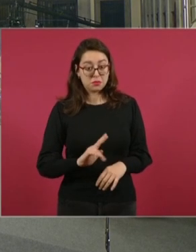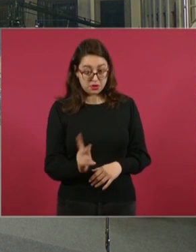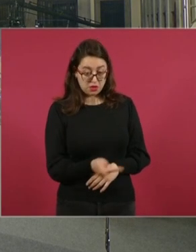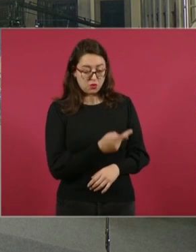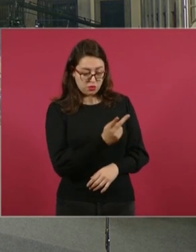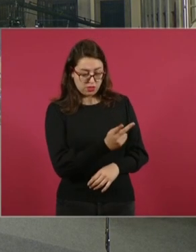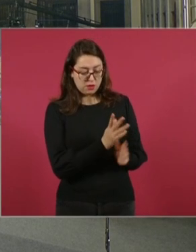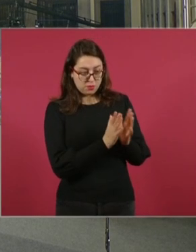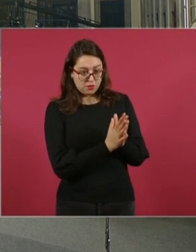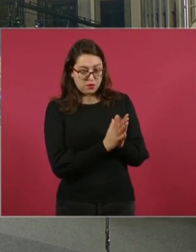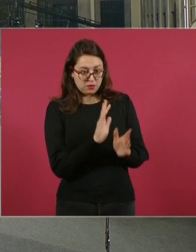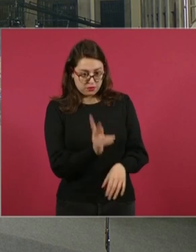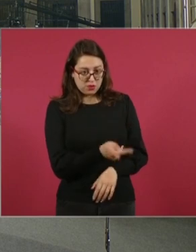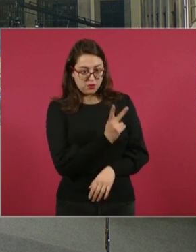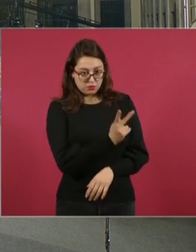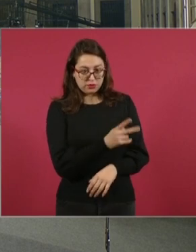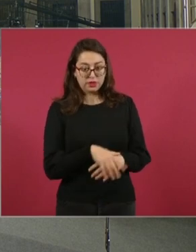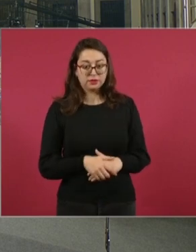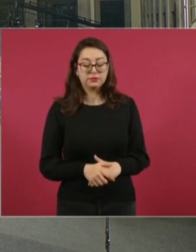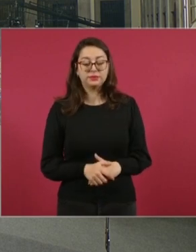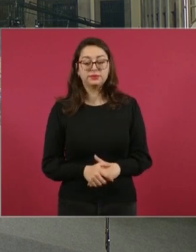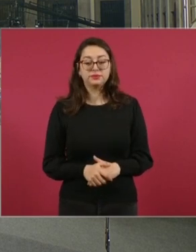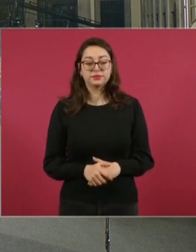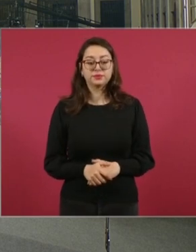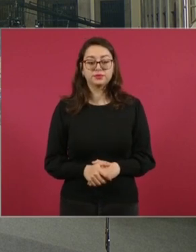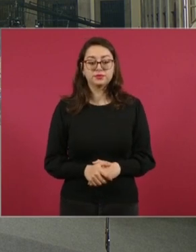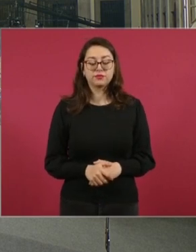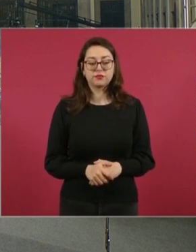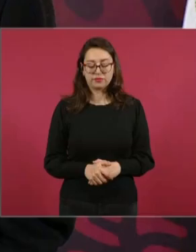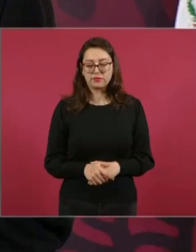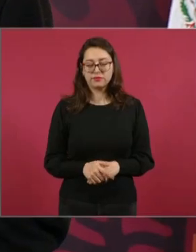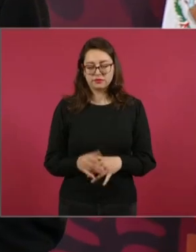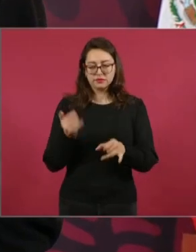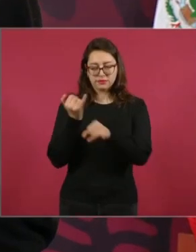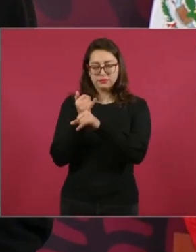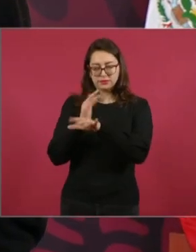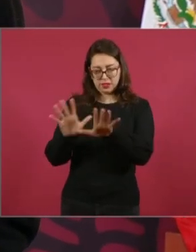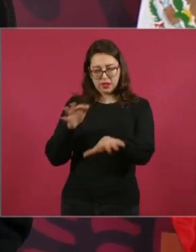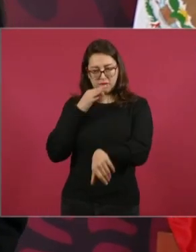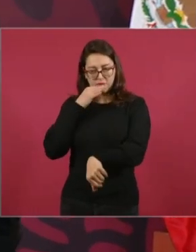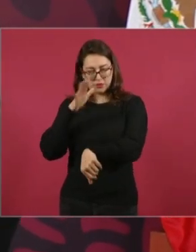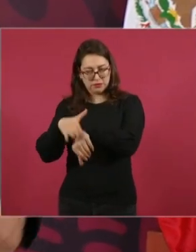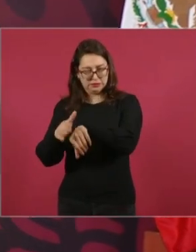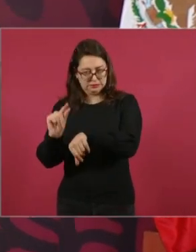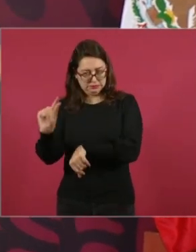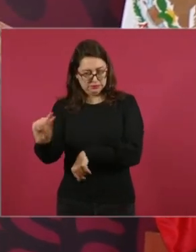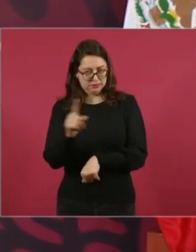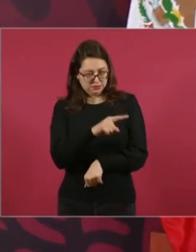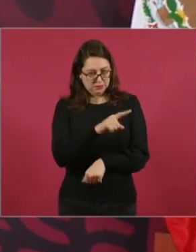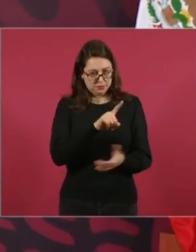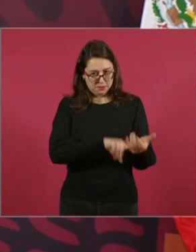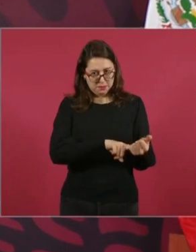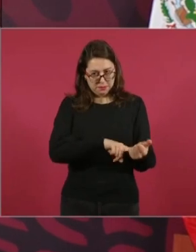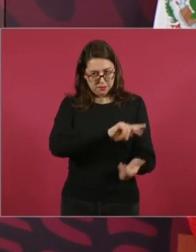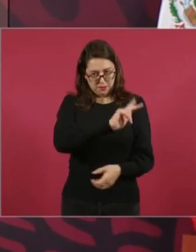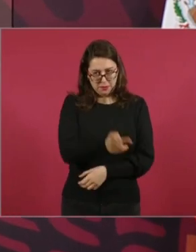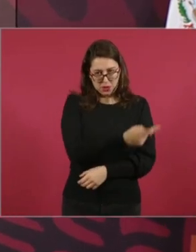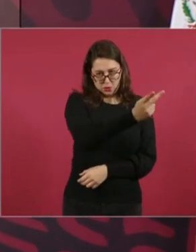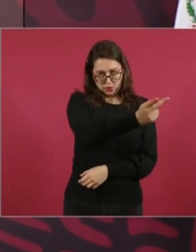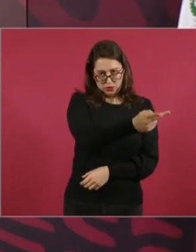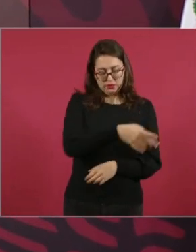Agua Prieta, preguntamos. Sí, y ahorita te informamos, pero si lo tiene